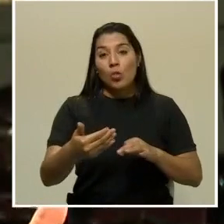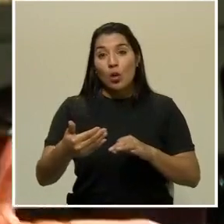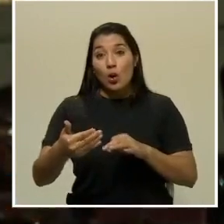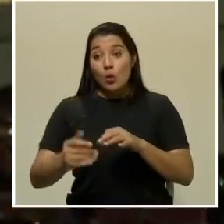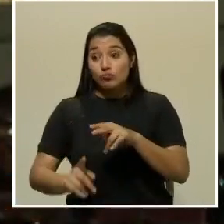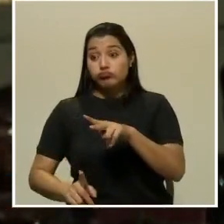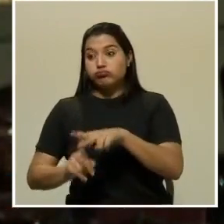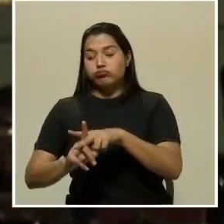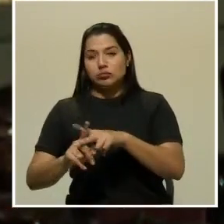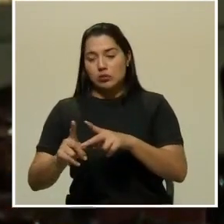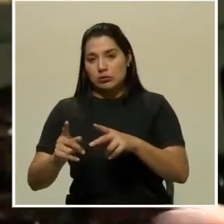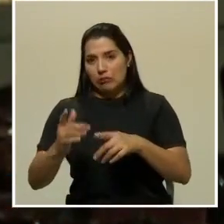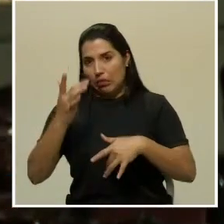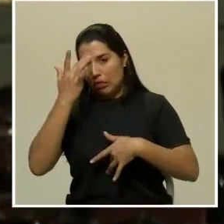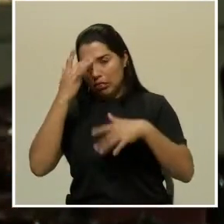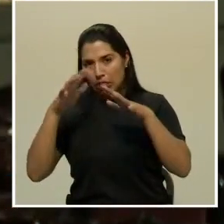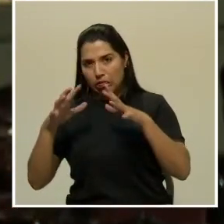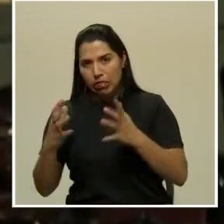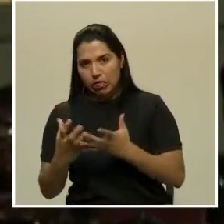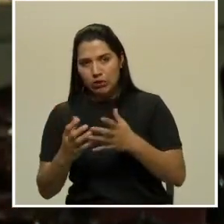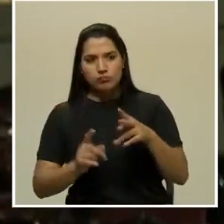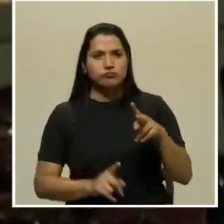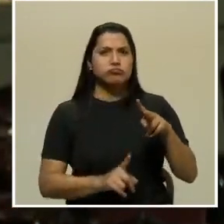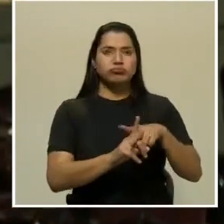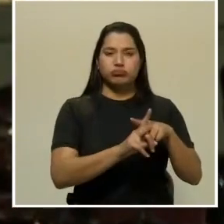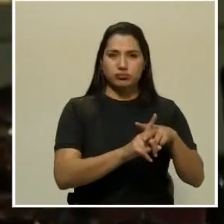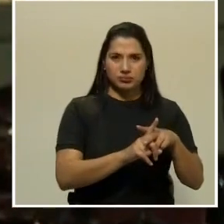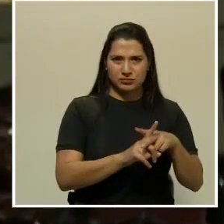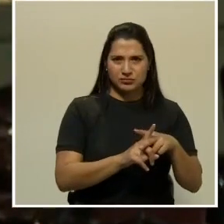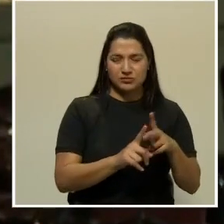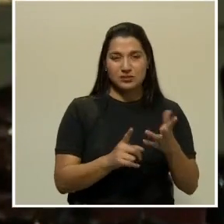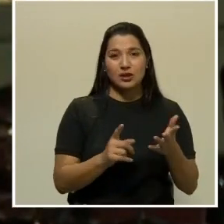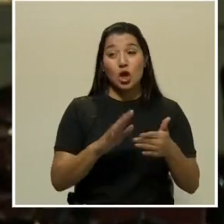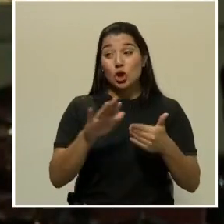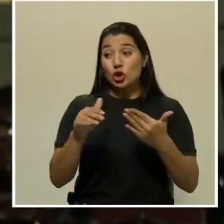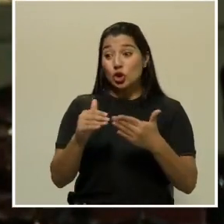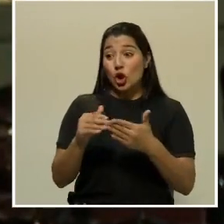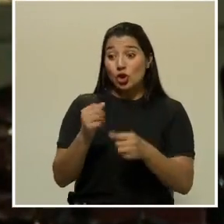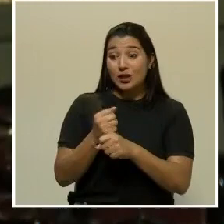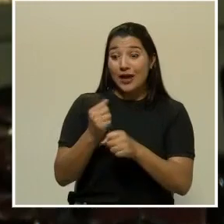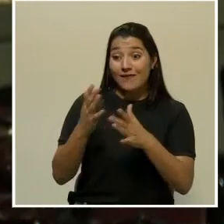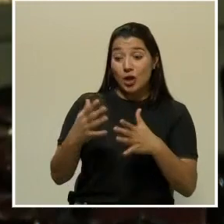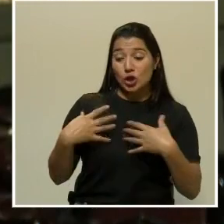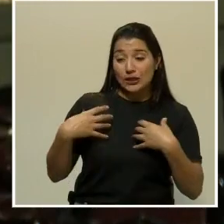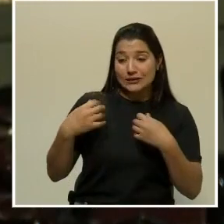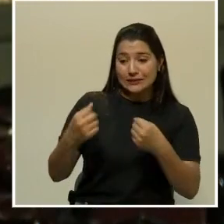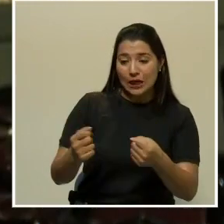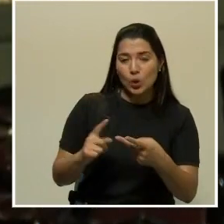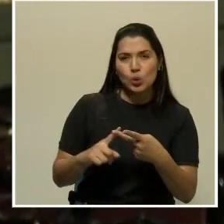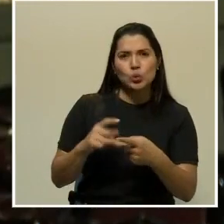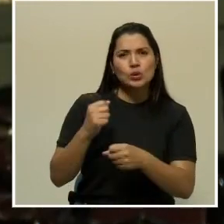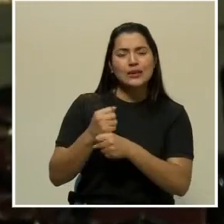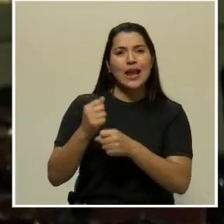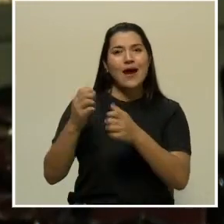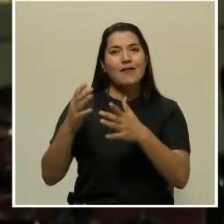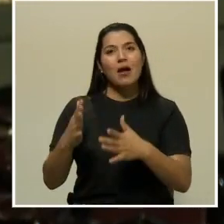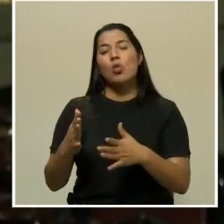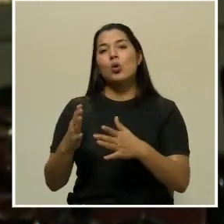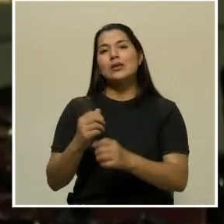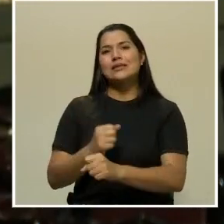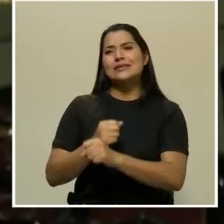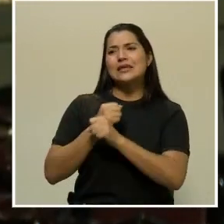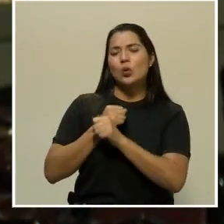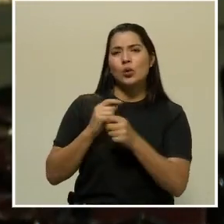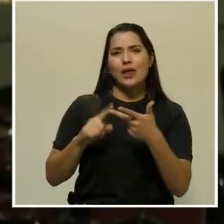salen los, todo el personal de salud, sale todo el personal de seguridad, salen los educadores